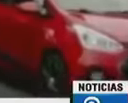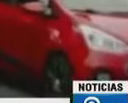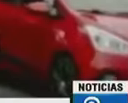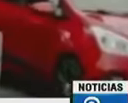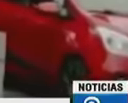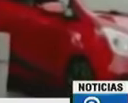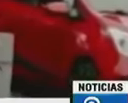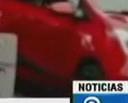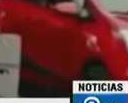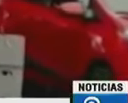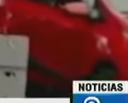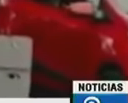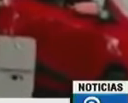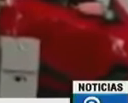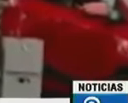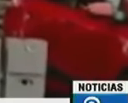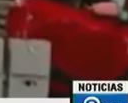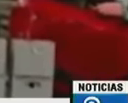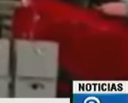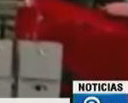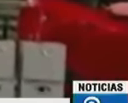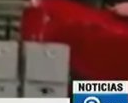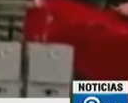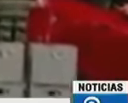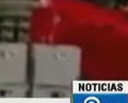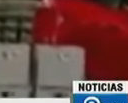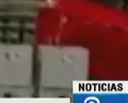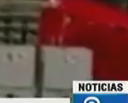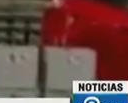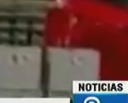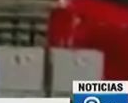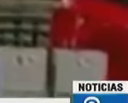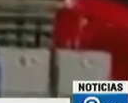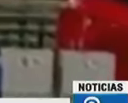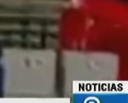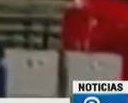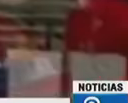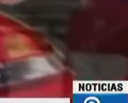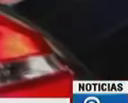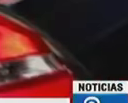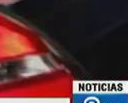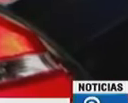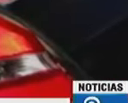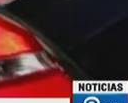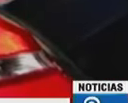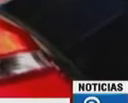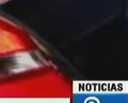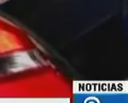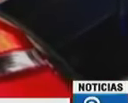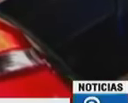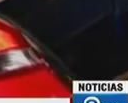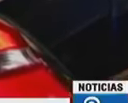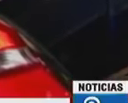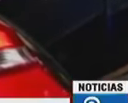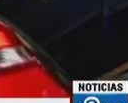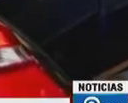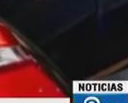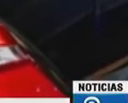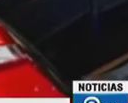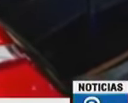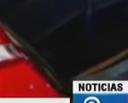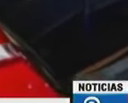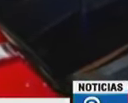realizaron acciones policiales ayer en horas de la tarde parte del mediodía ubicando vehículos